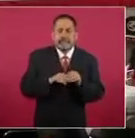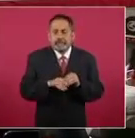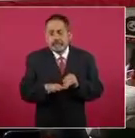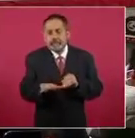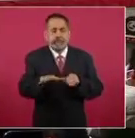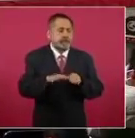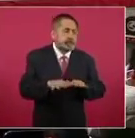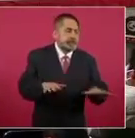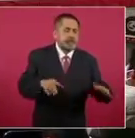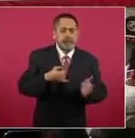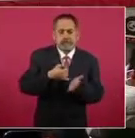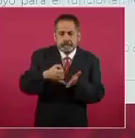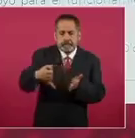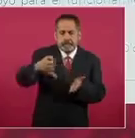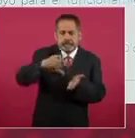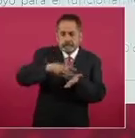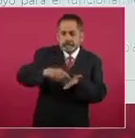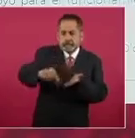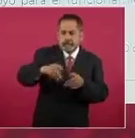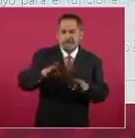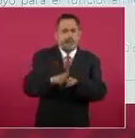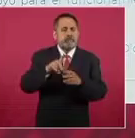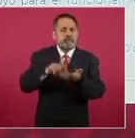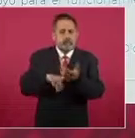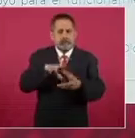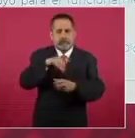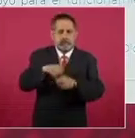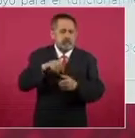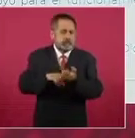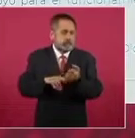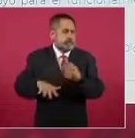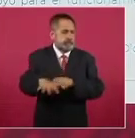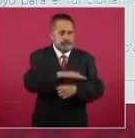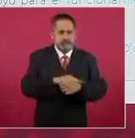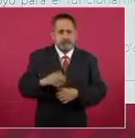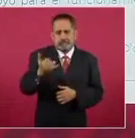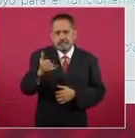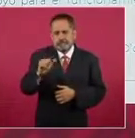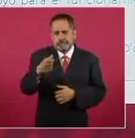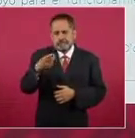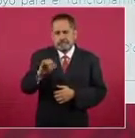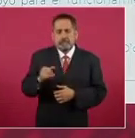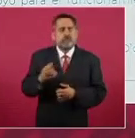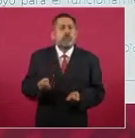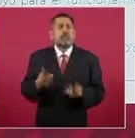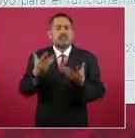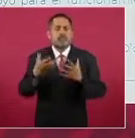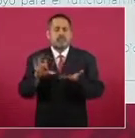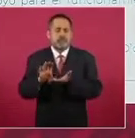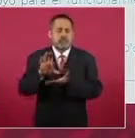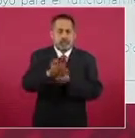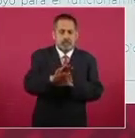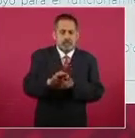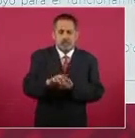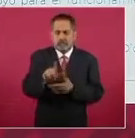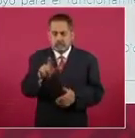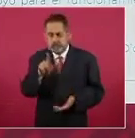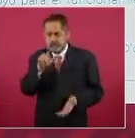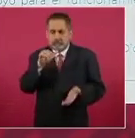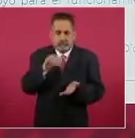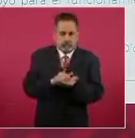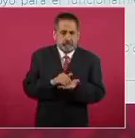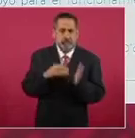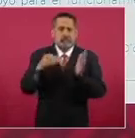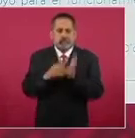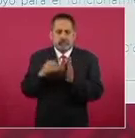cultivo, para la agricultura en territorio yaqui y estamos hablando de una inversión de alrededor de 7 mil millones